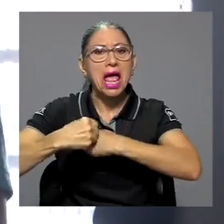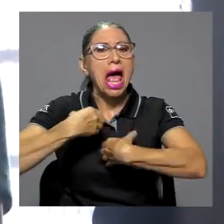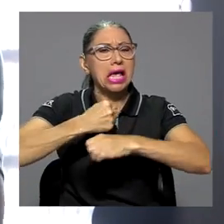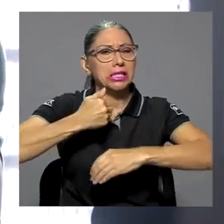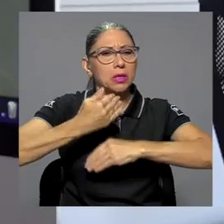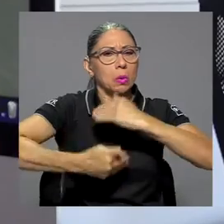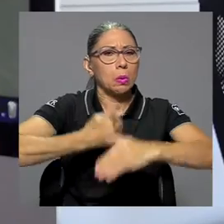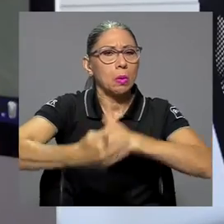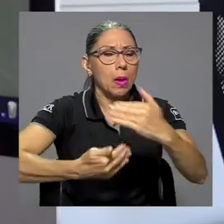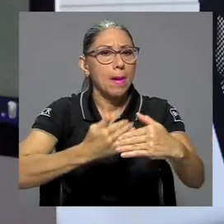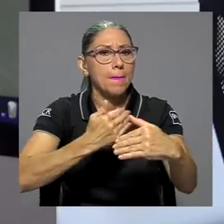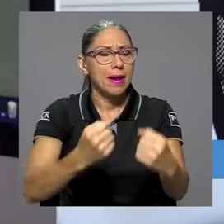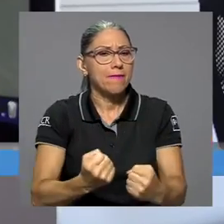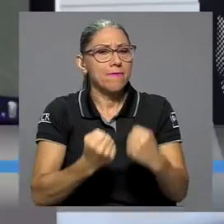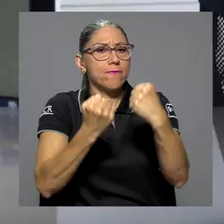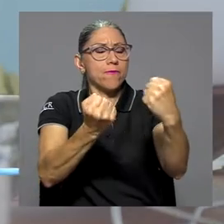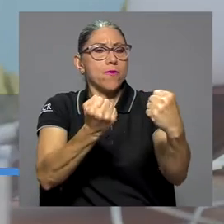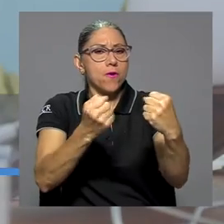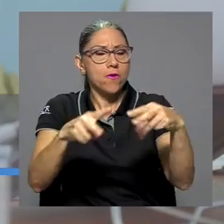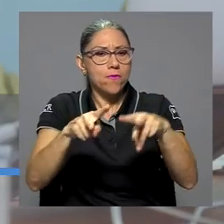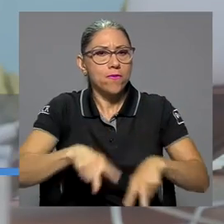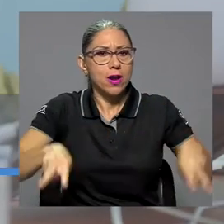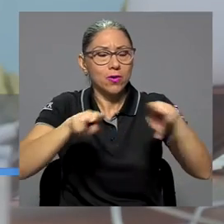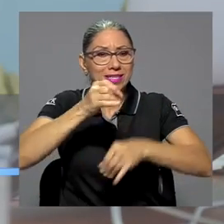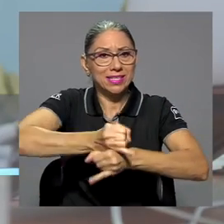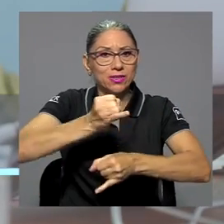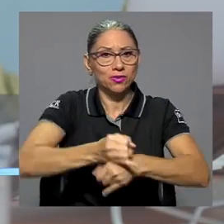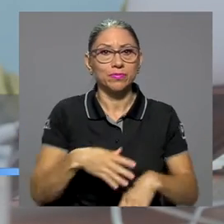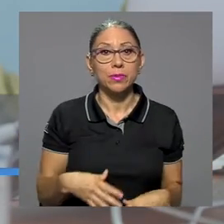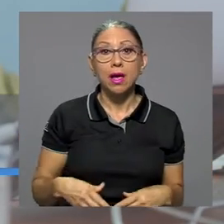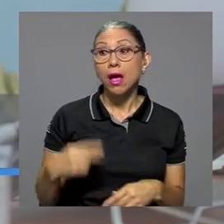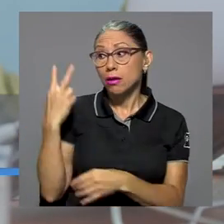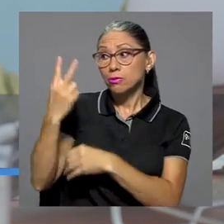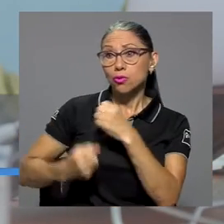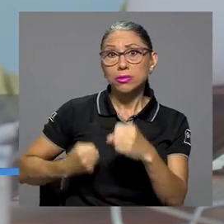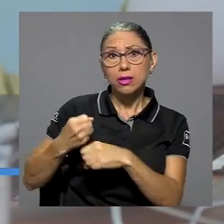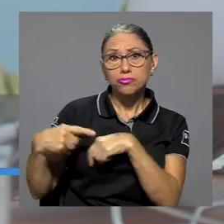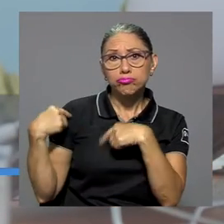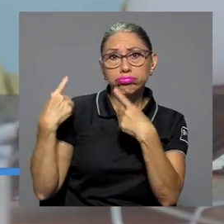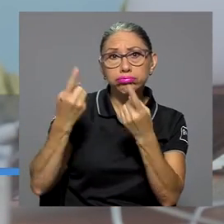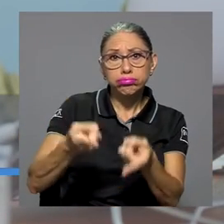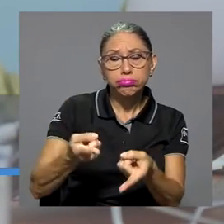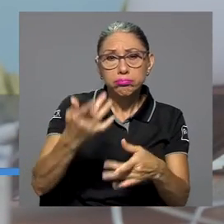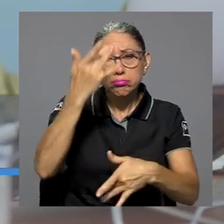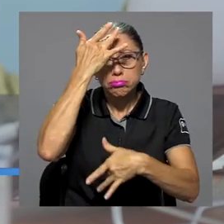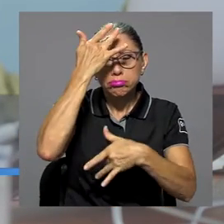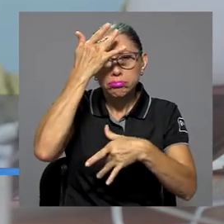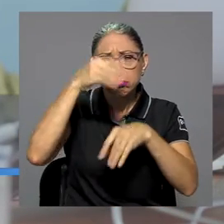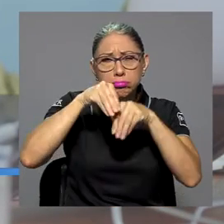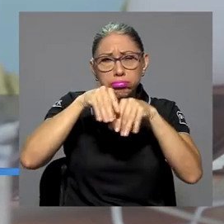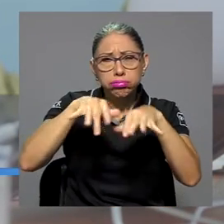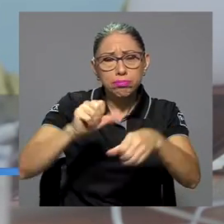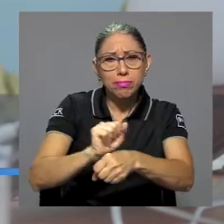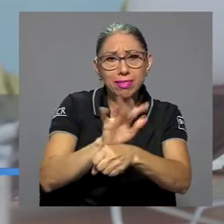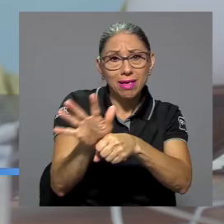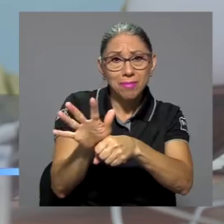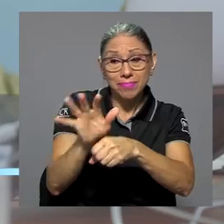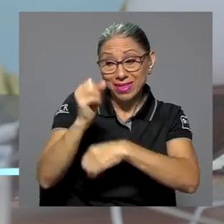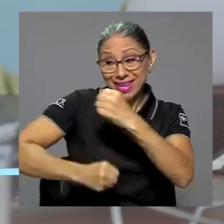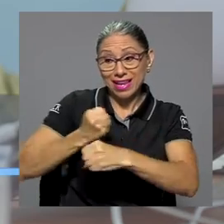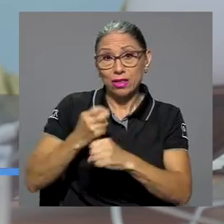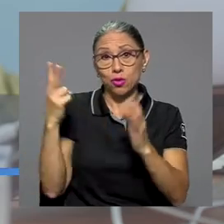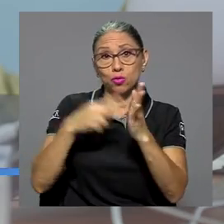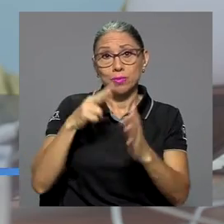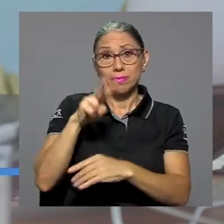fortalecer los valores institucionales. Después de dos años de estar en pandemia y siendo que en el 2022 ingresa la